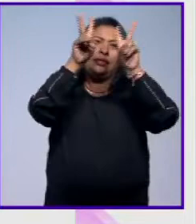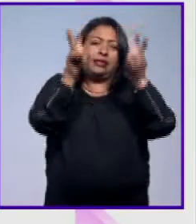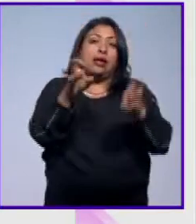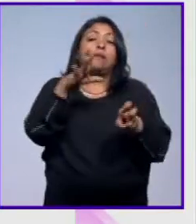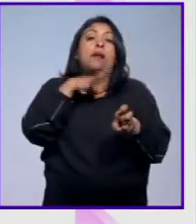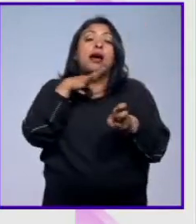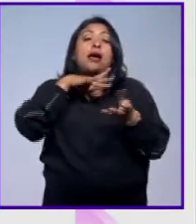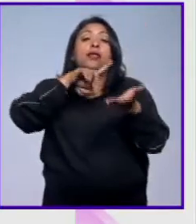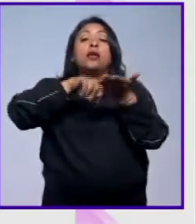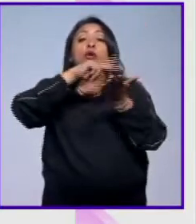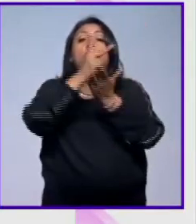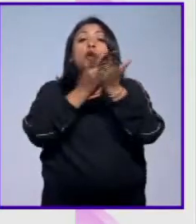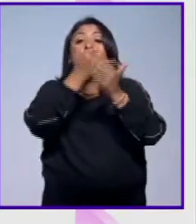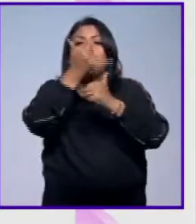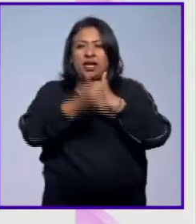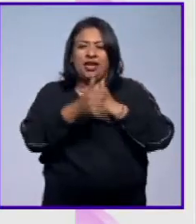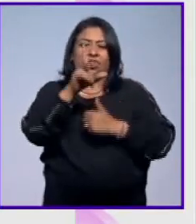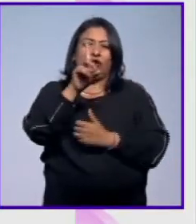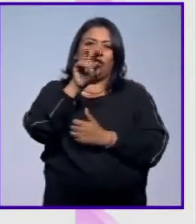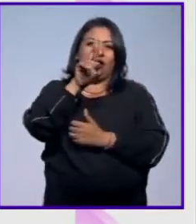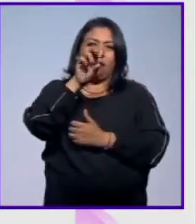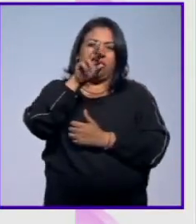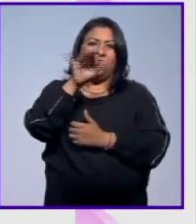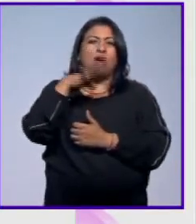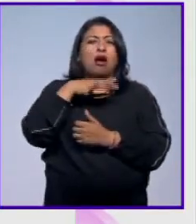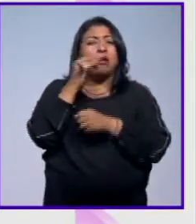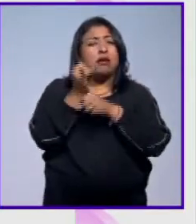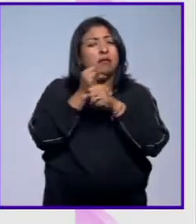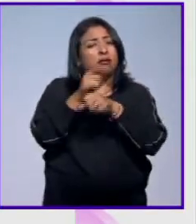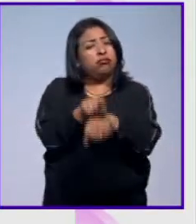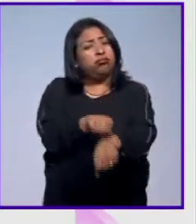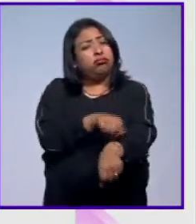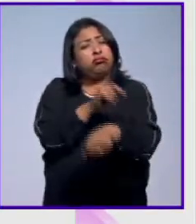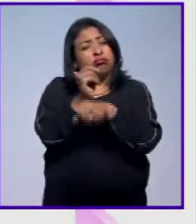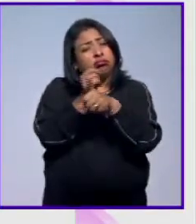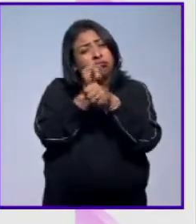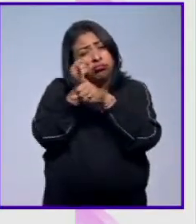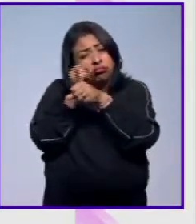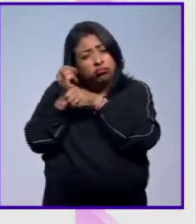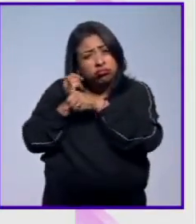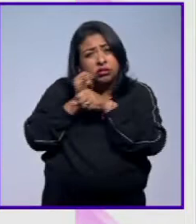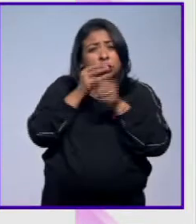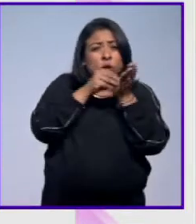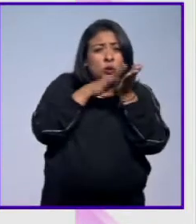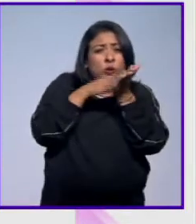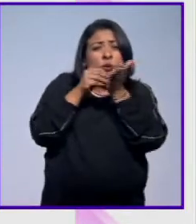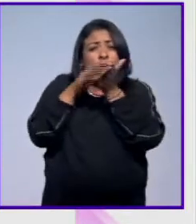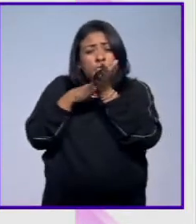se hace a partir de la base de una larga investigación documental que tuvo que ver